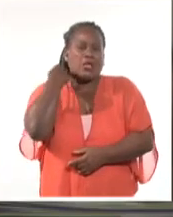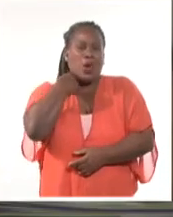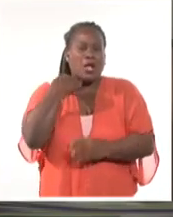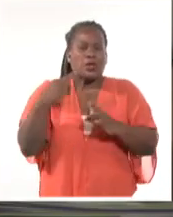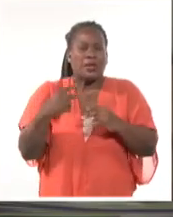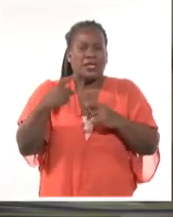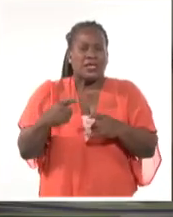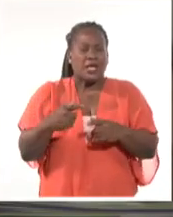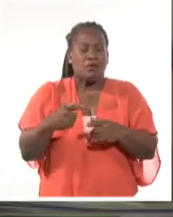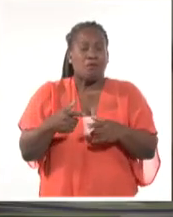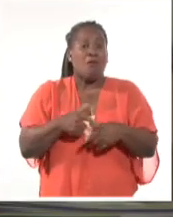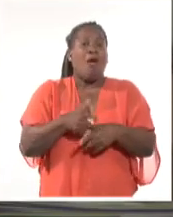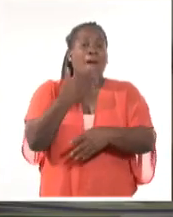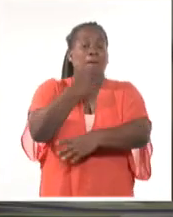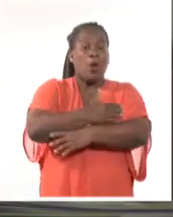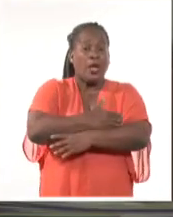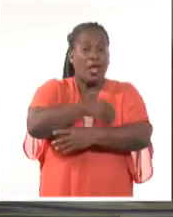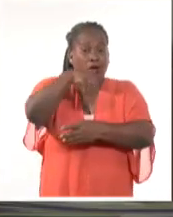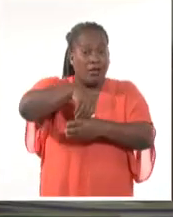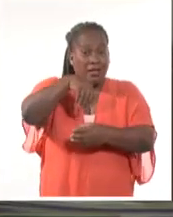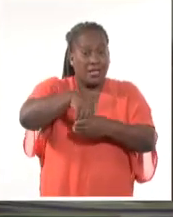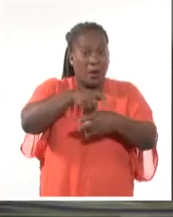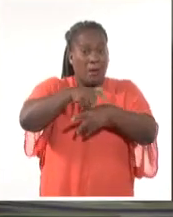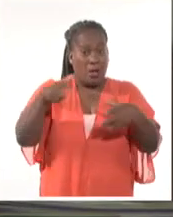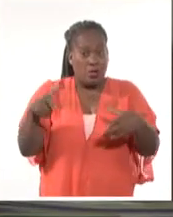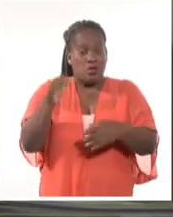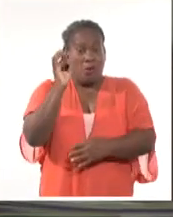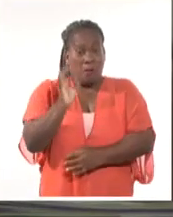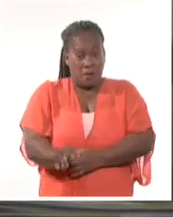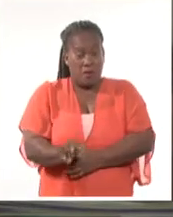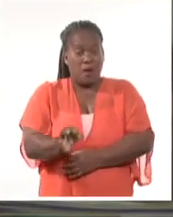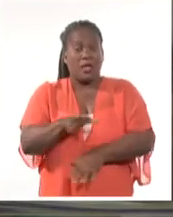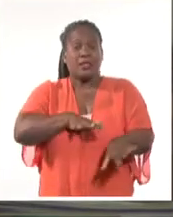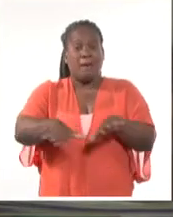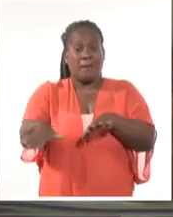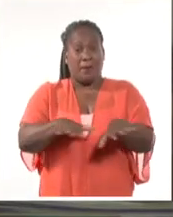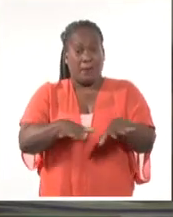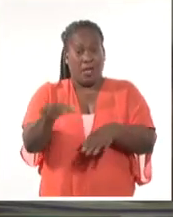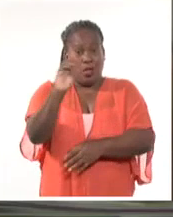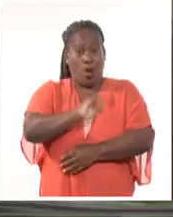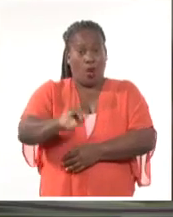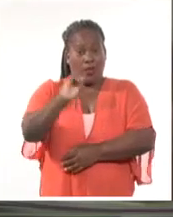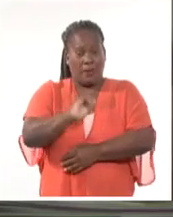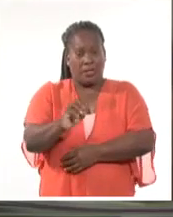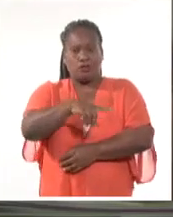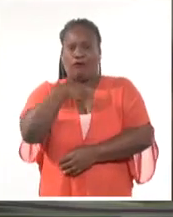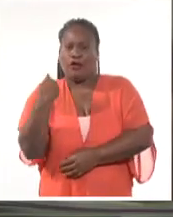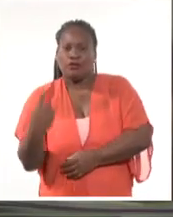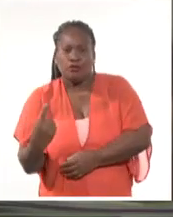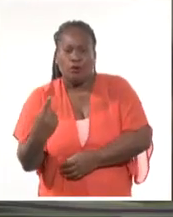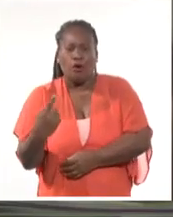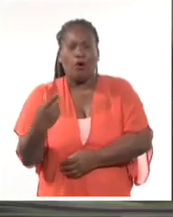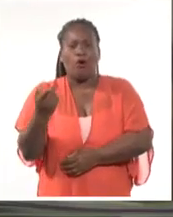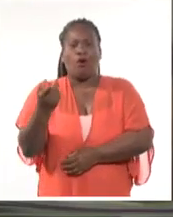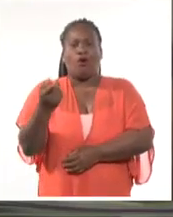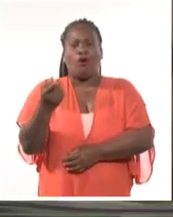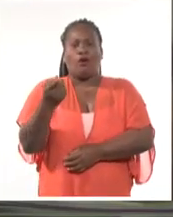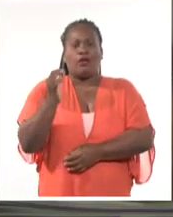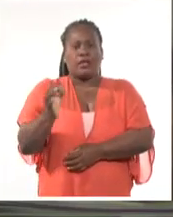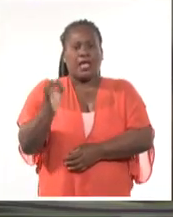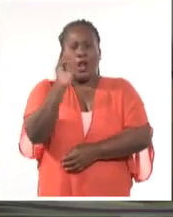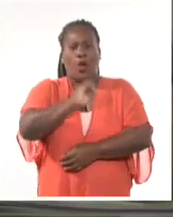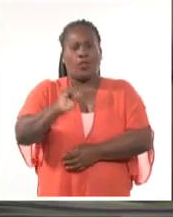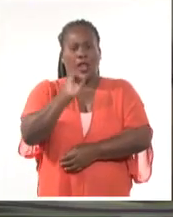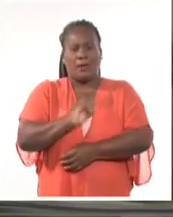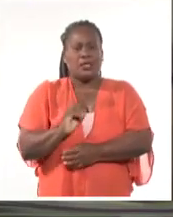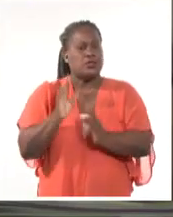externo, los que diseñan esa matriz son los mismos que están diseñando, que el ordenamiento falló, que el ordenamiento no fue